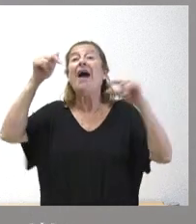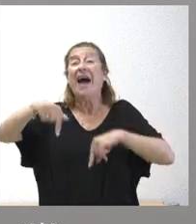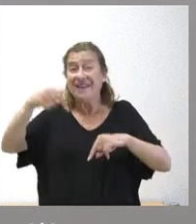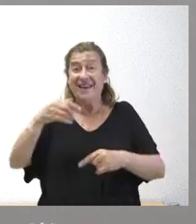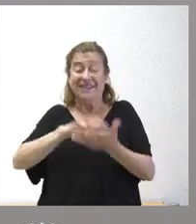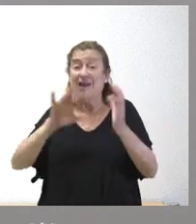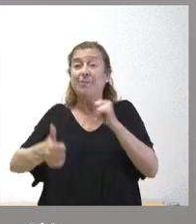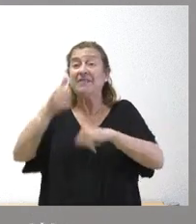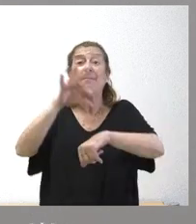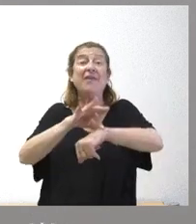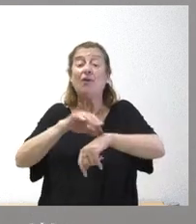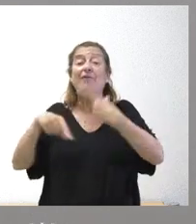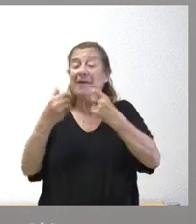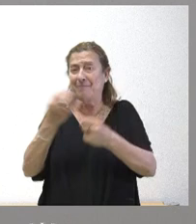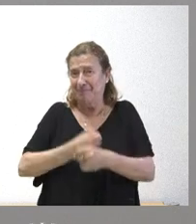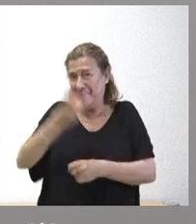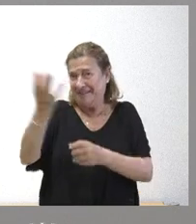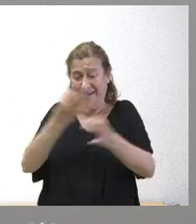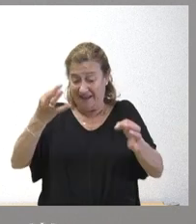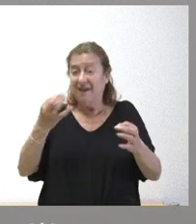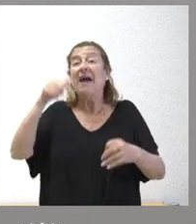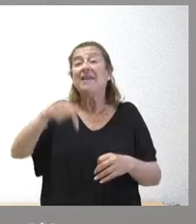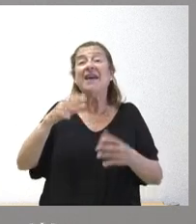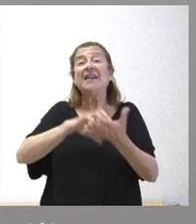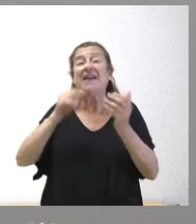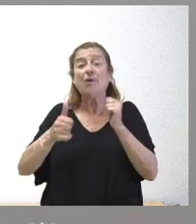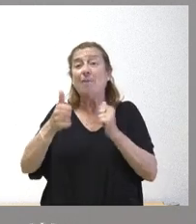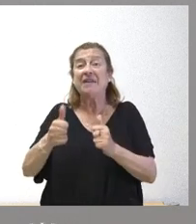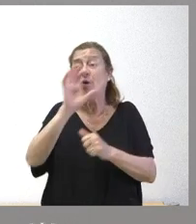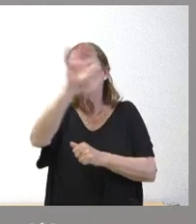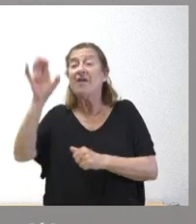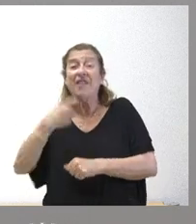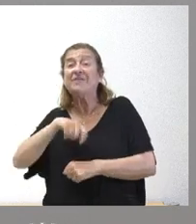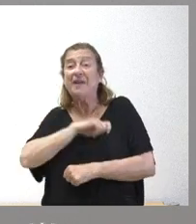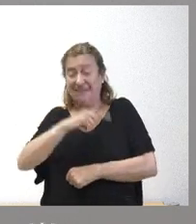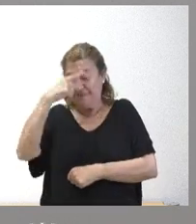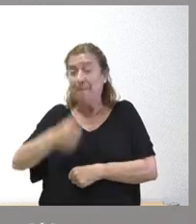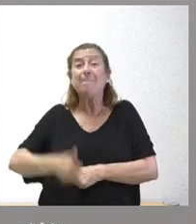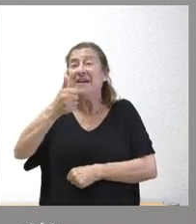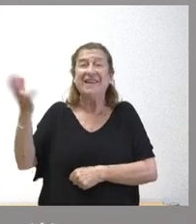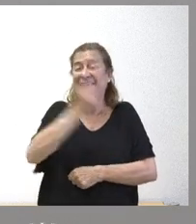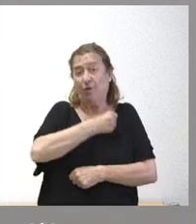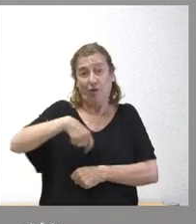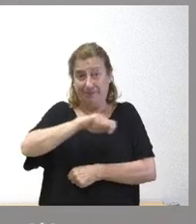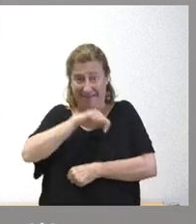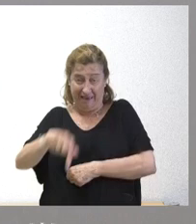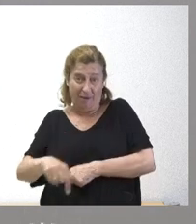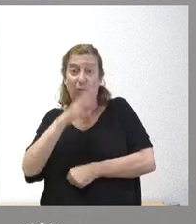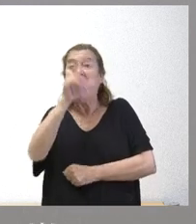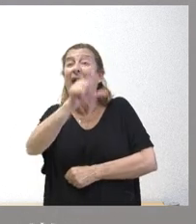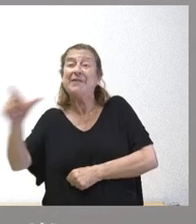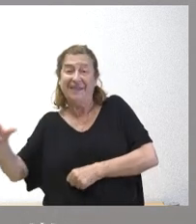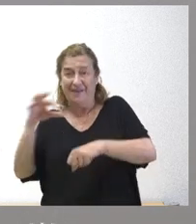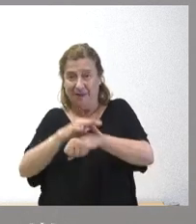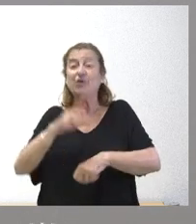nadie somos la comunidad autónoma de España que tiene el mayor número de médicos de familia por habitante como saben ustedes y por otra parte tenemos más